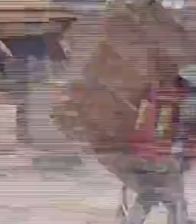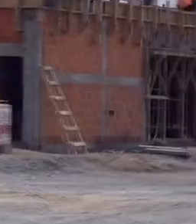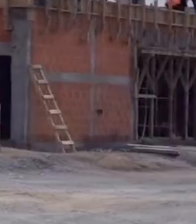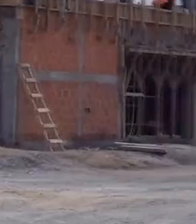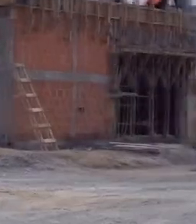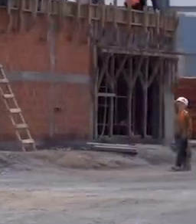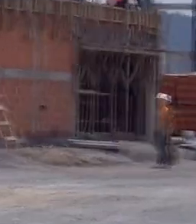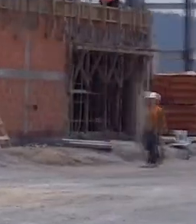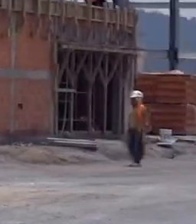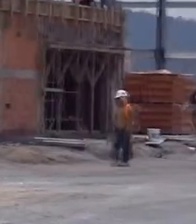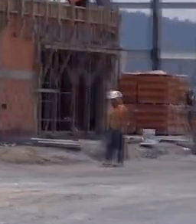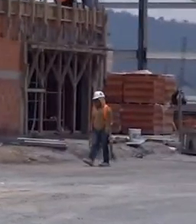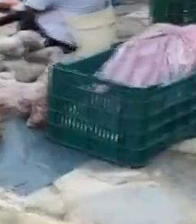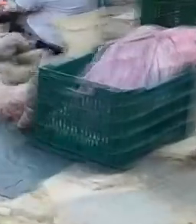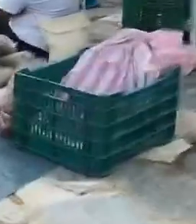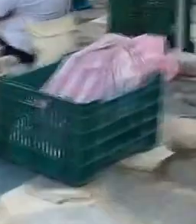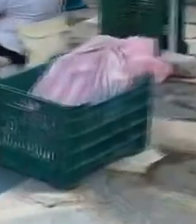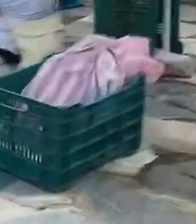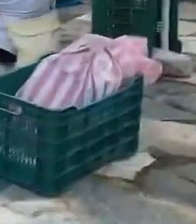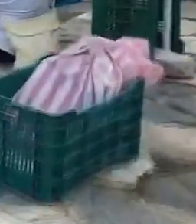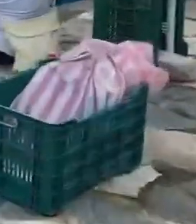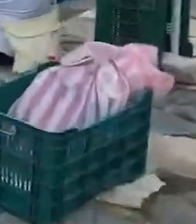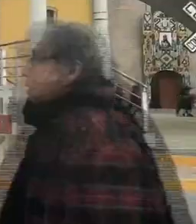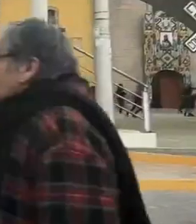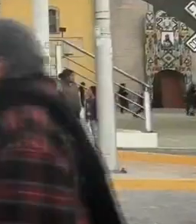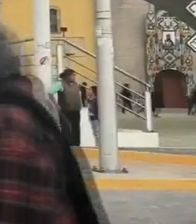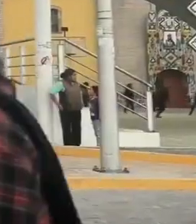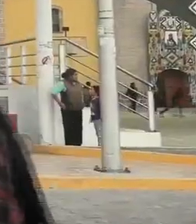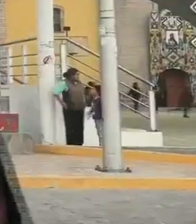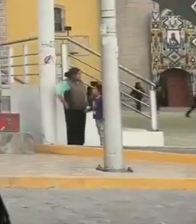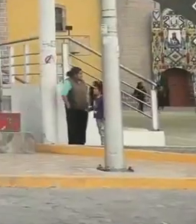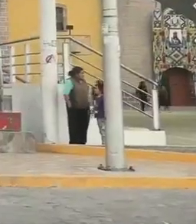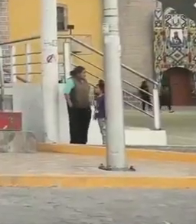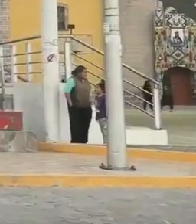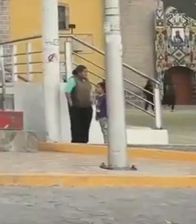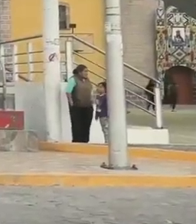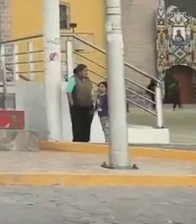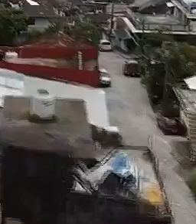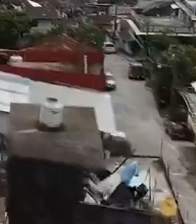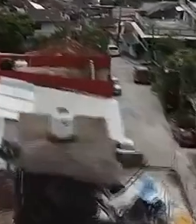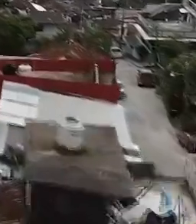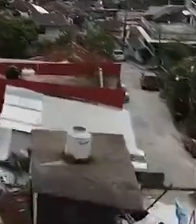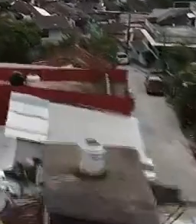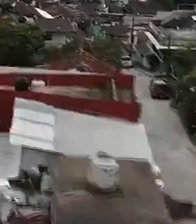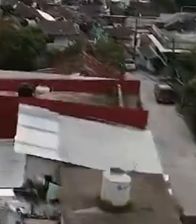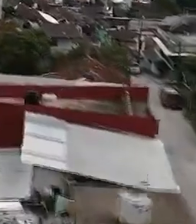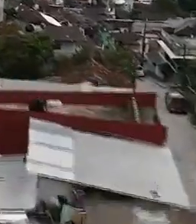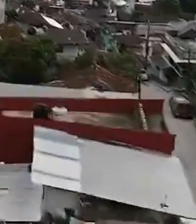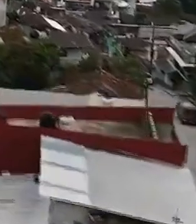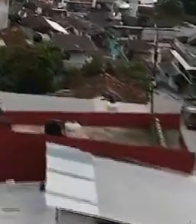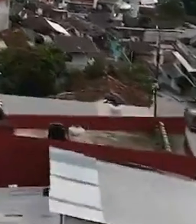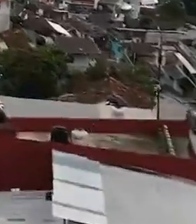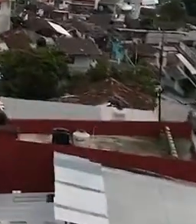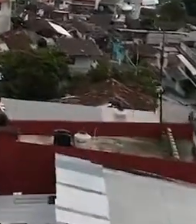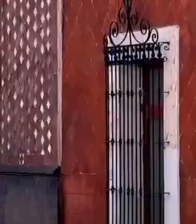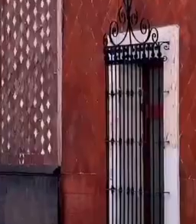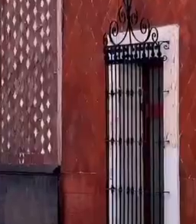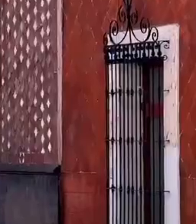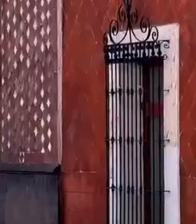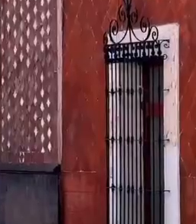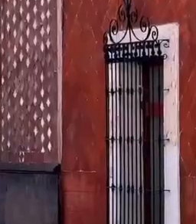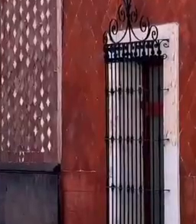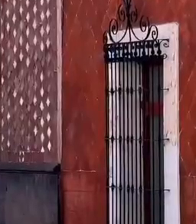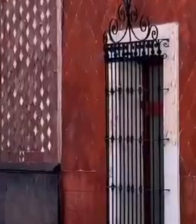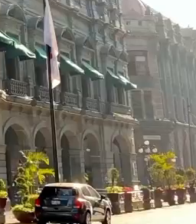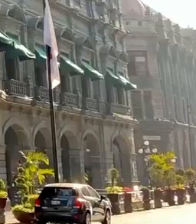se originaron más de 8 mil empleos directos e indirectos, mejorando los niveles de bienestar social y la seguridad para los habitantes de este